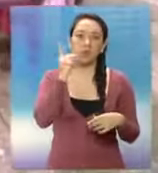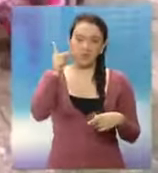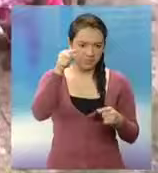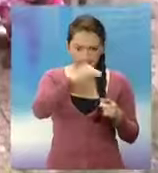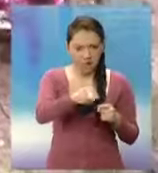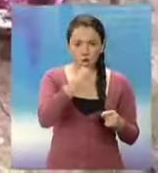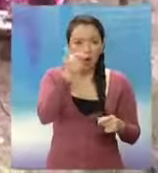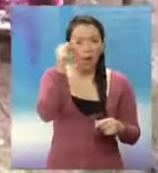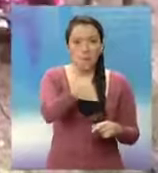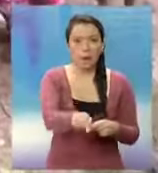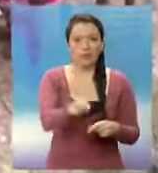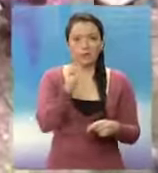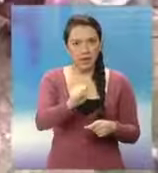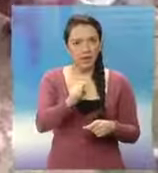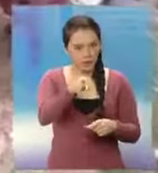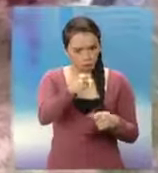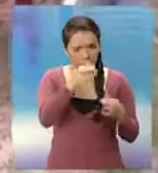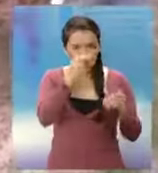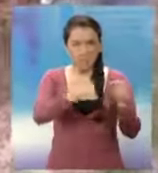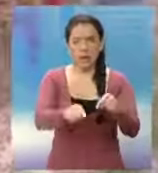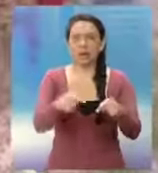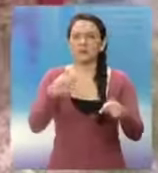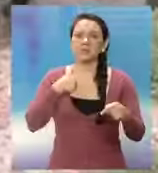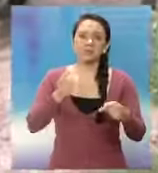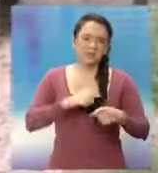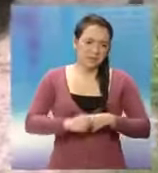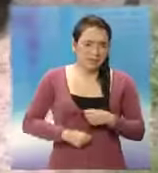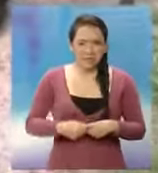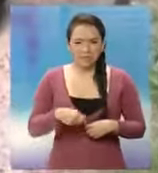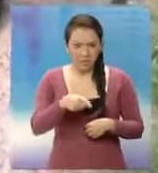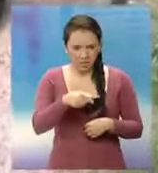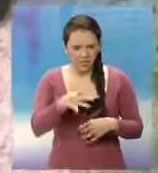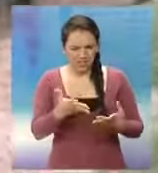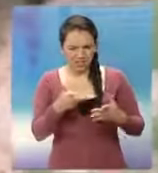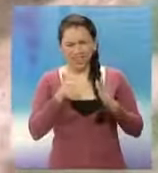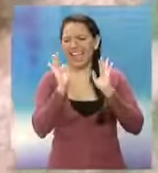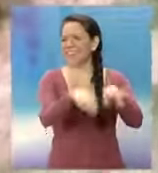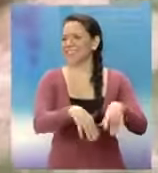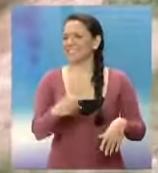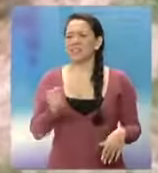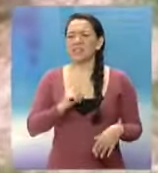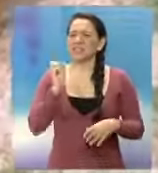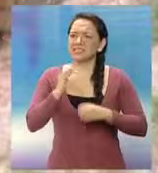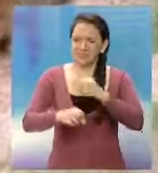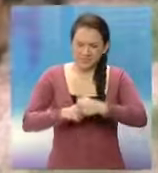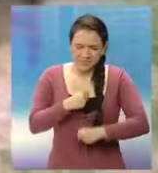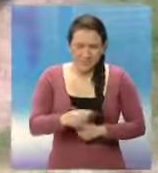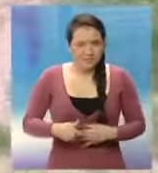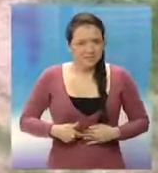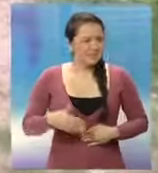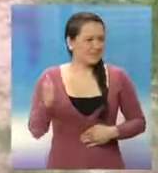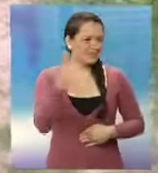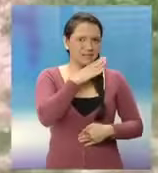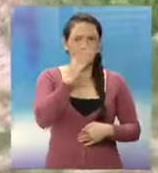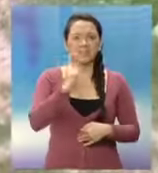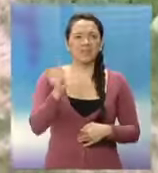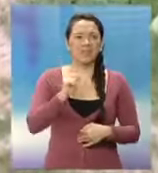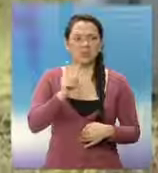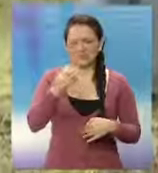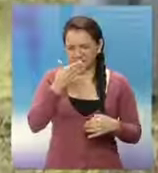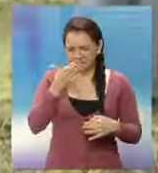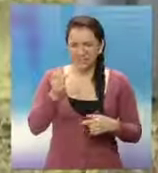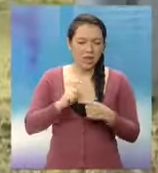que la directora se negó a socorrer a los niños cuando empezaron a sentirse mal. Además, aseguraron que la comida tenía un aspecto raro y olía mal.